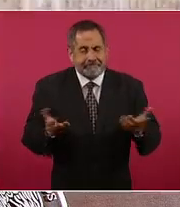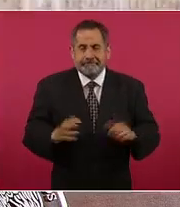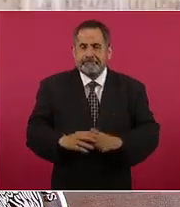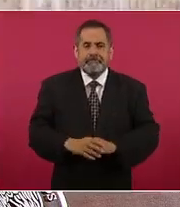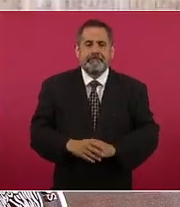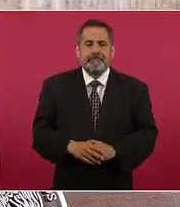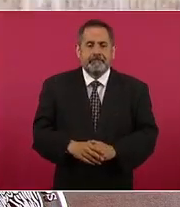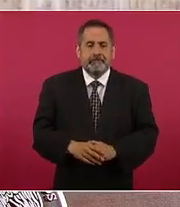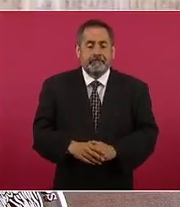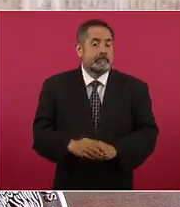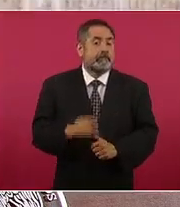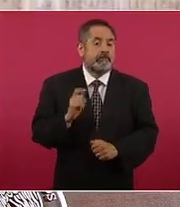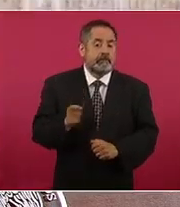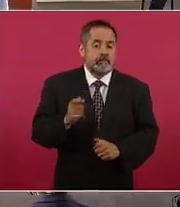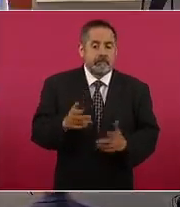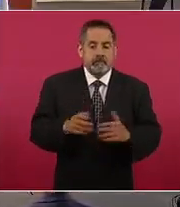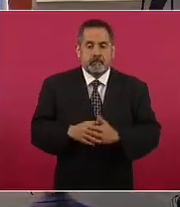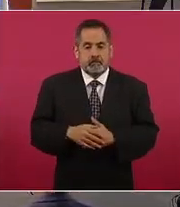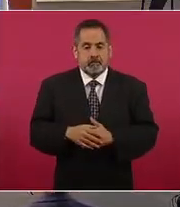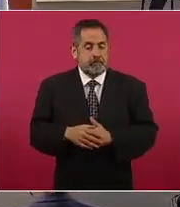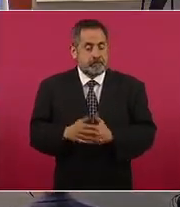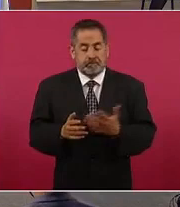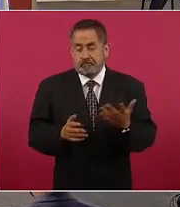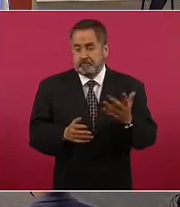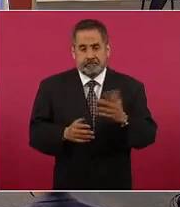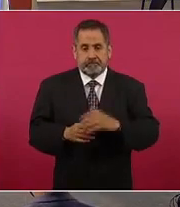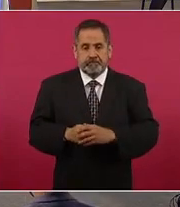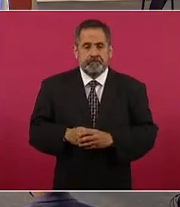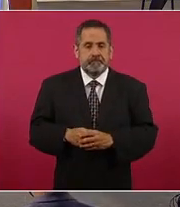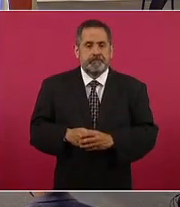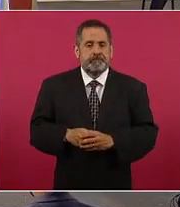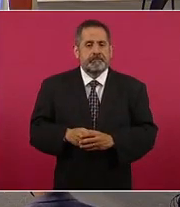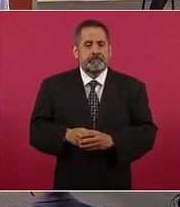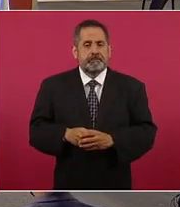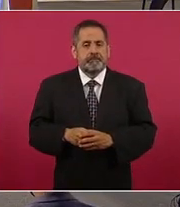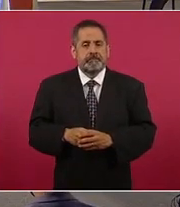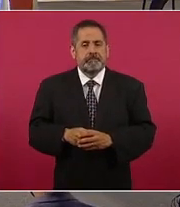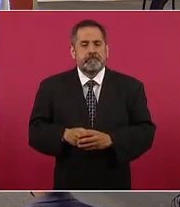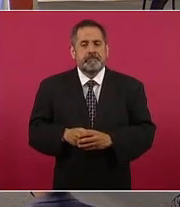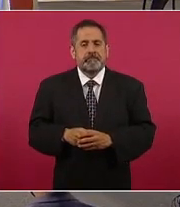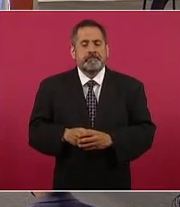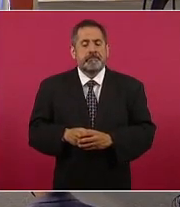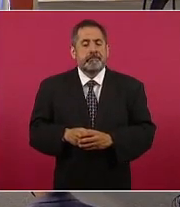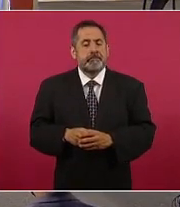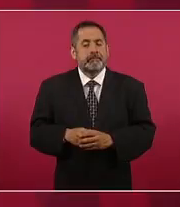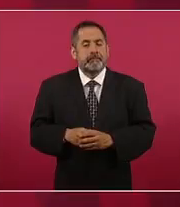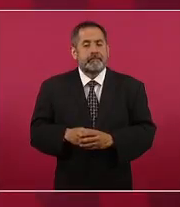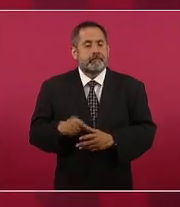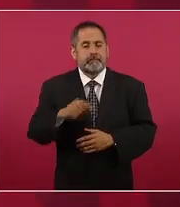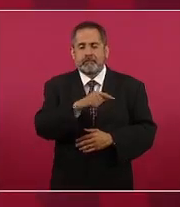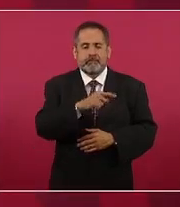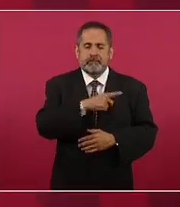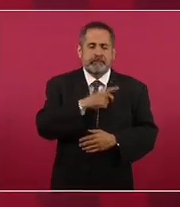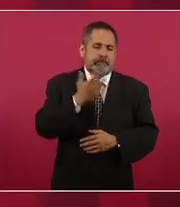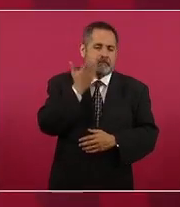porque nada de ese juego